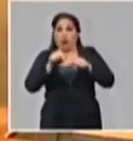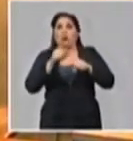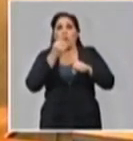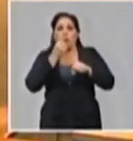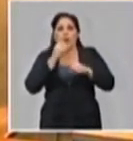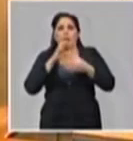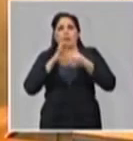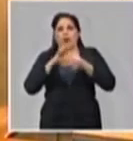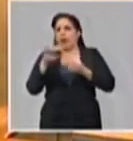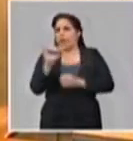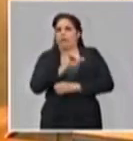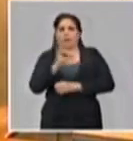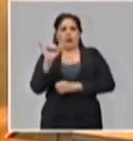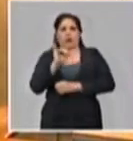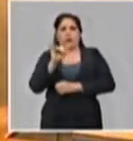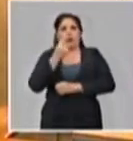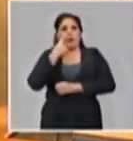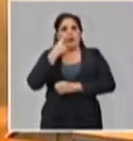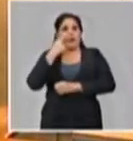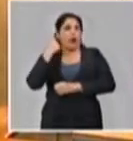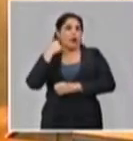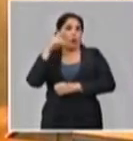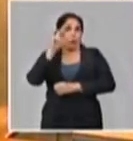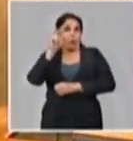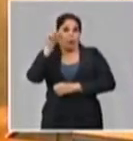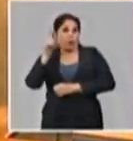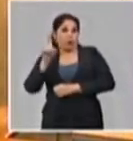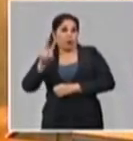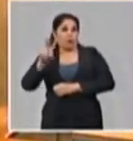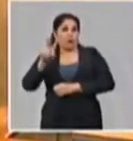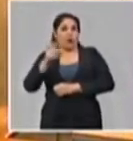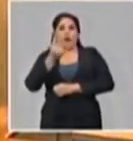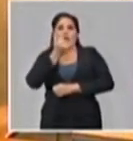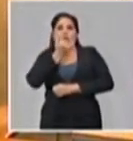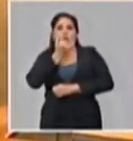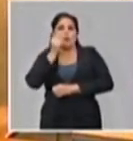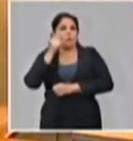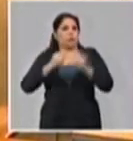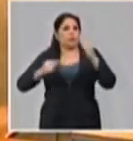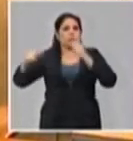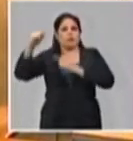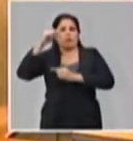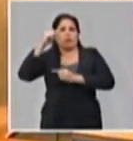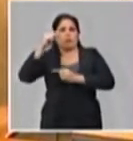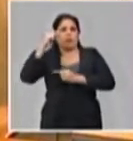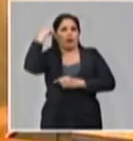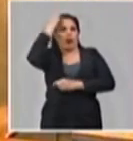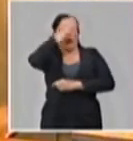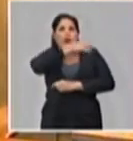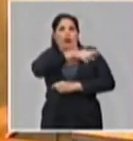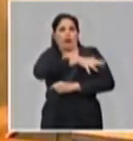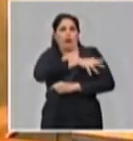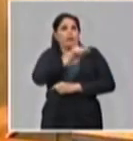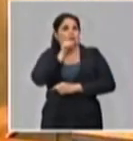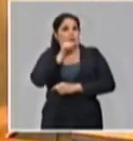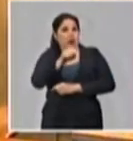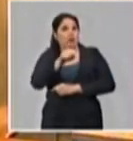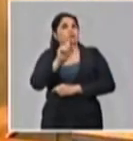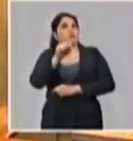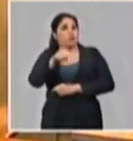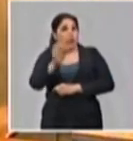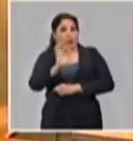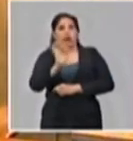Medio, que se dio en el año 2012, afectando fundamentalmente la península de Arabia, y se mantiene hoy,